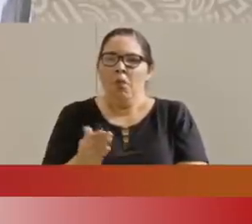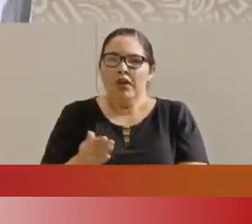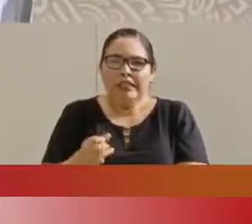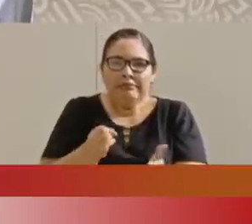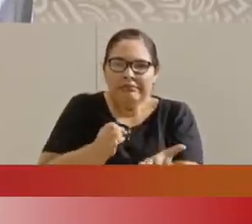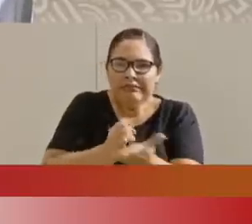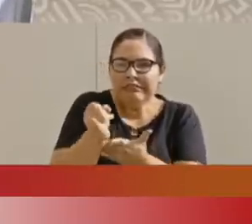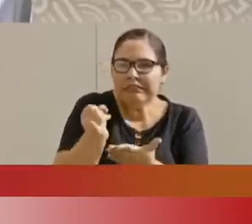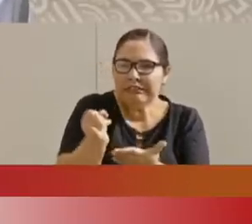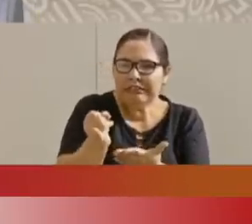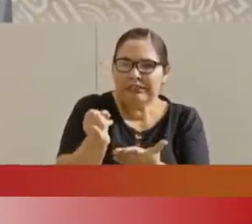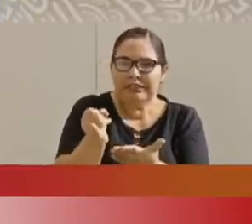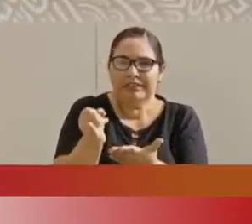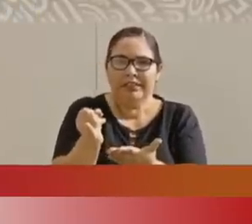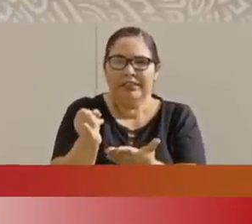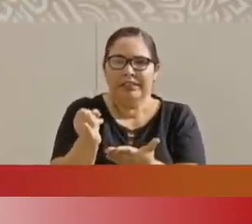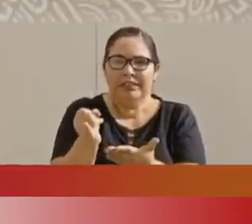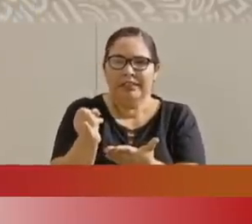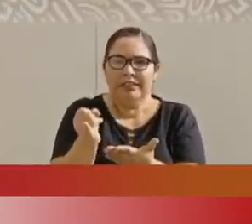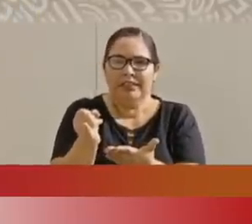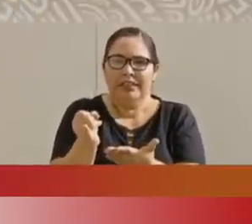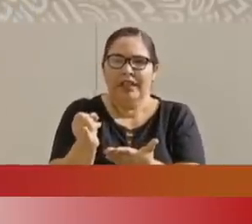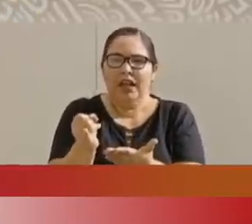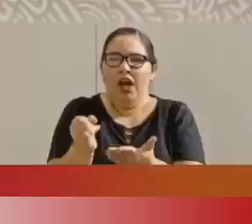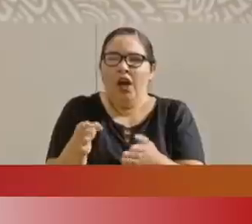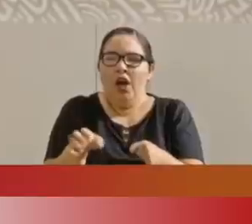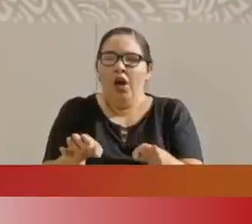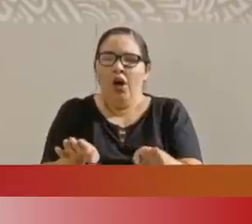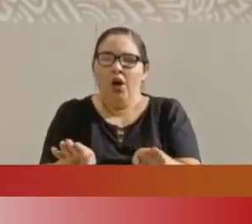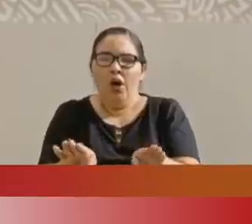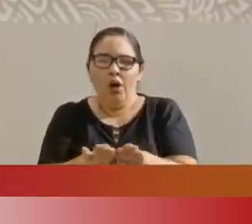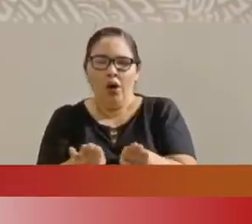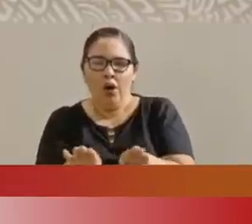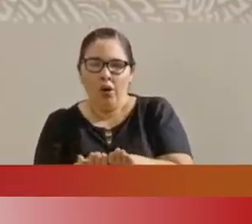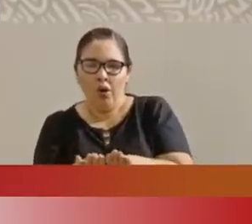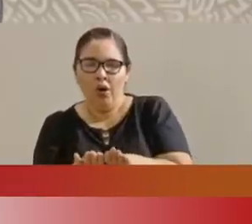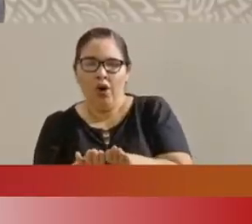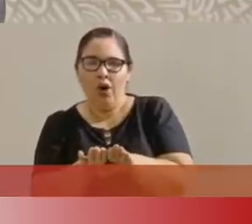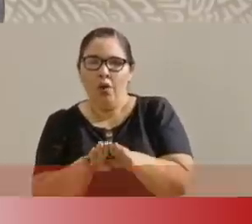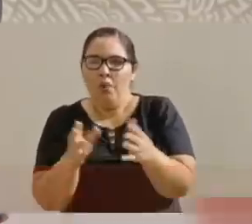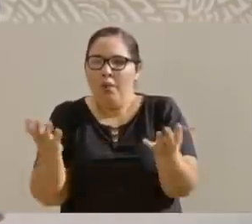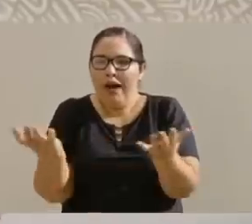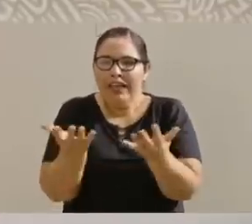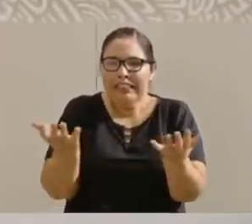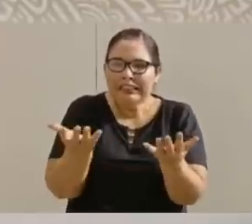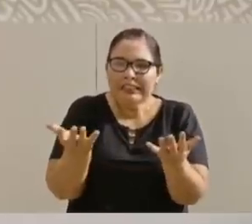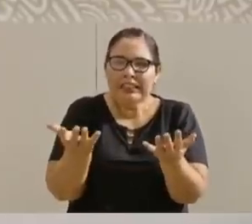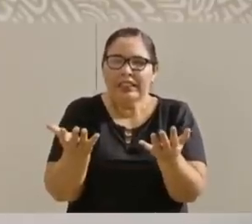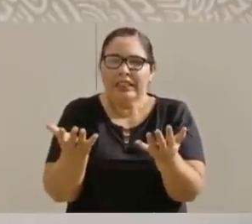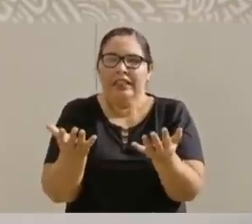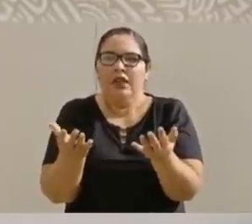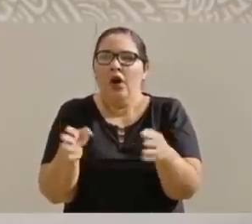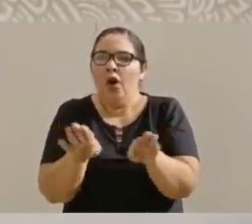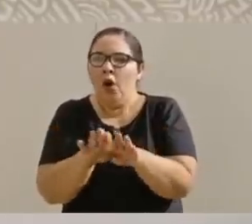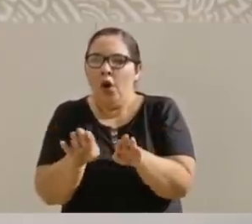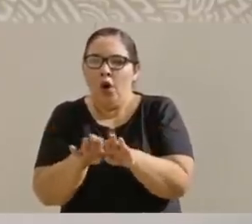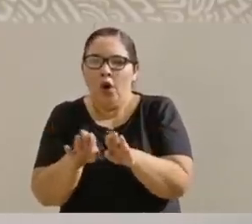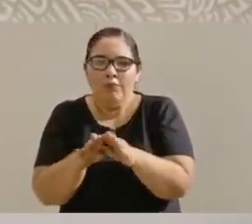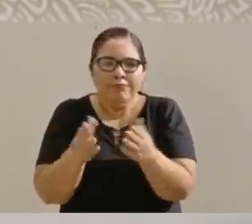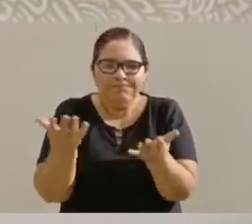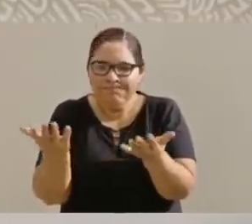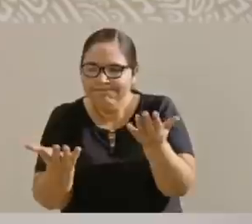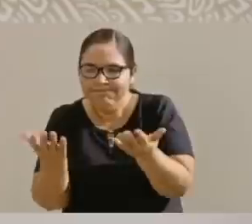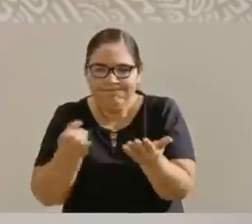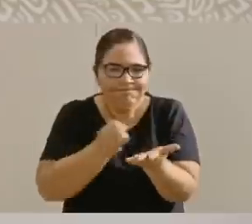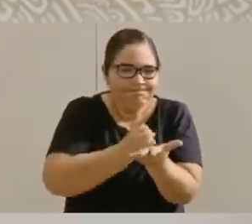decidir sobre el qué hacer. Esta obra